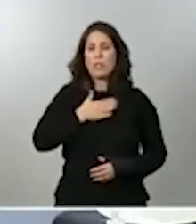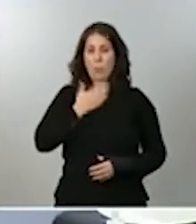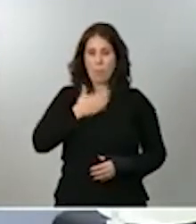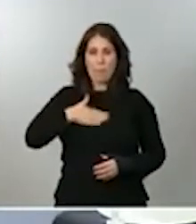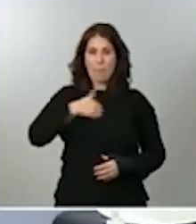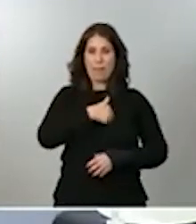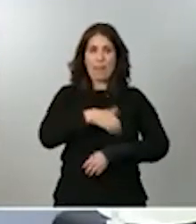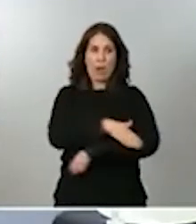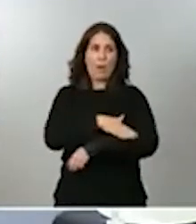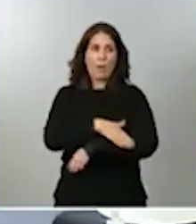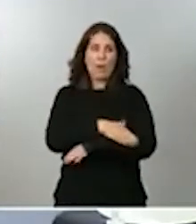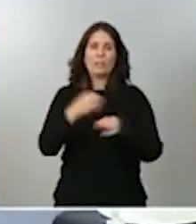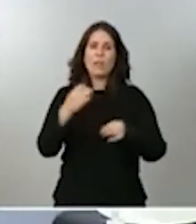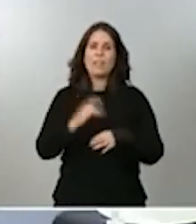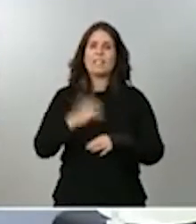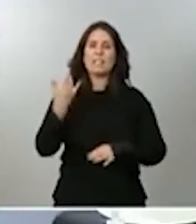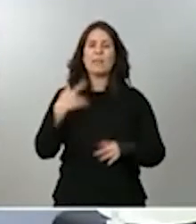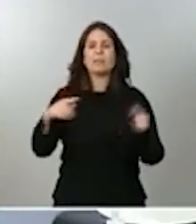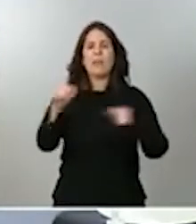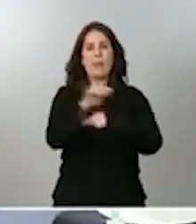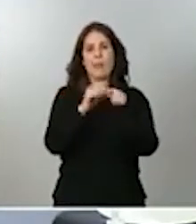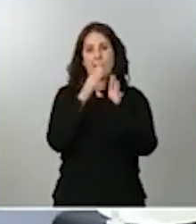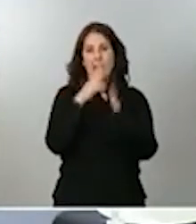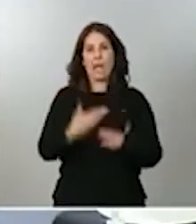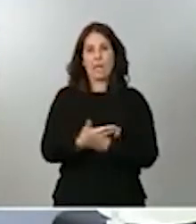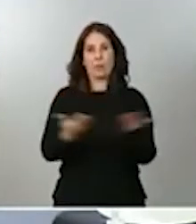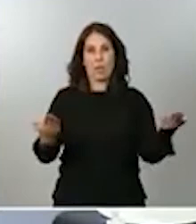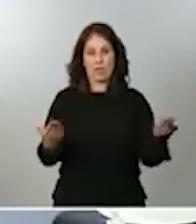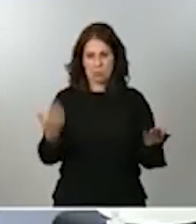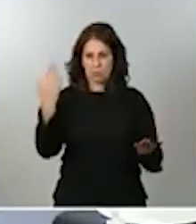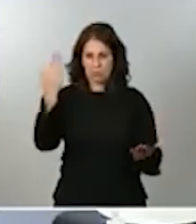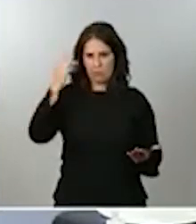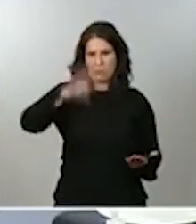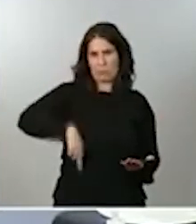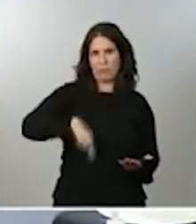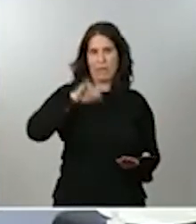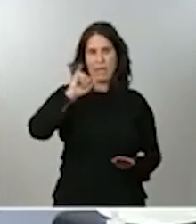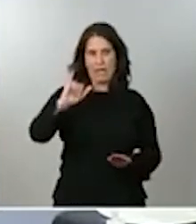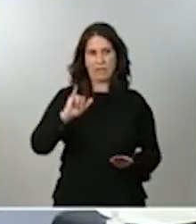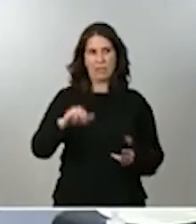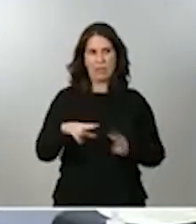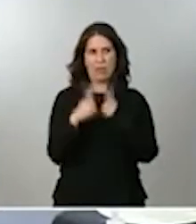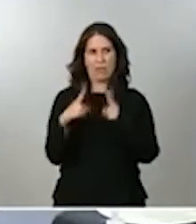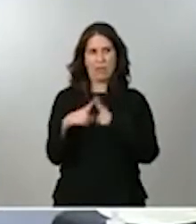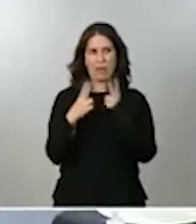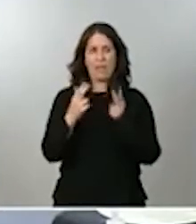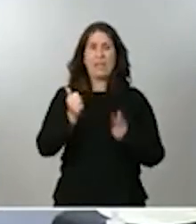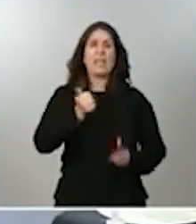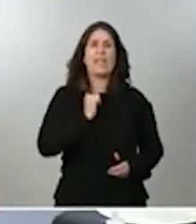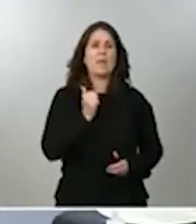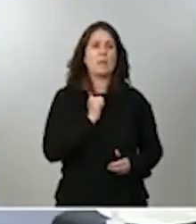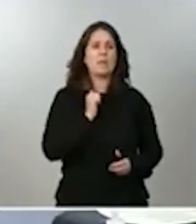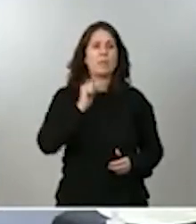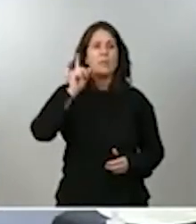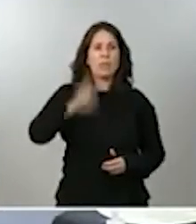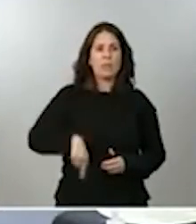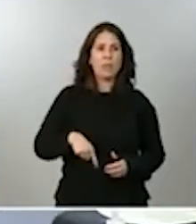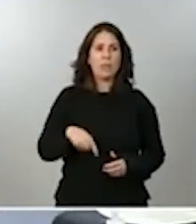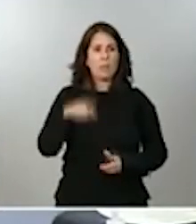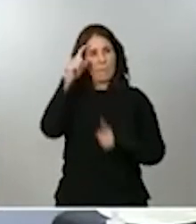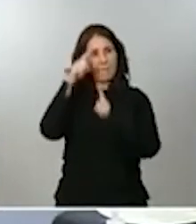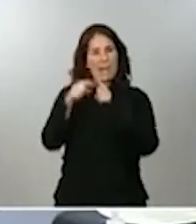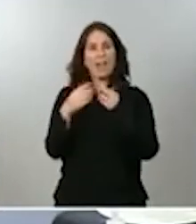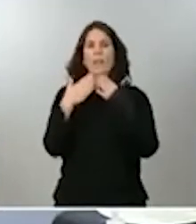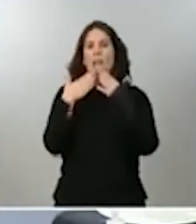sensibles a ese debate que es evidente que se está dando en la sociedad y, bueno, pues aprovecho también para daros las gracias por